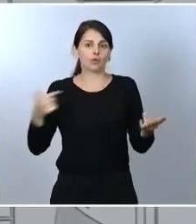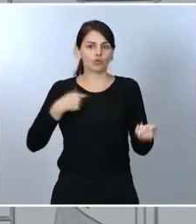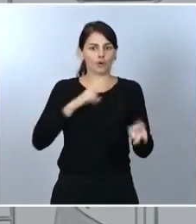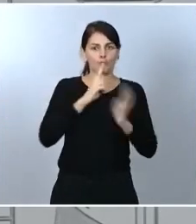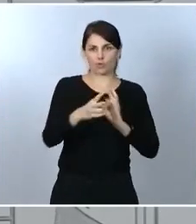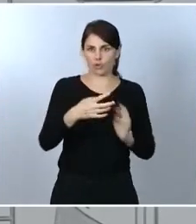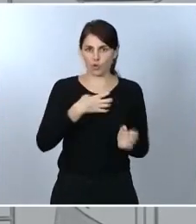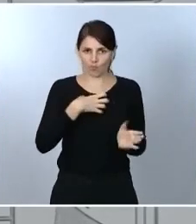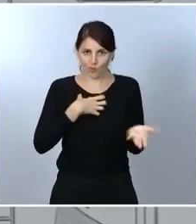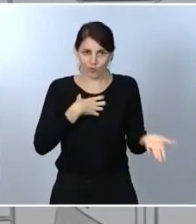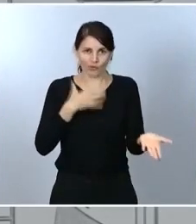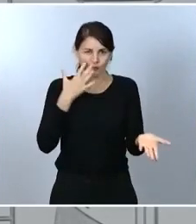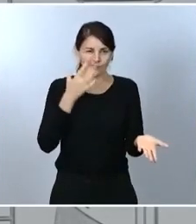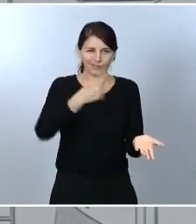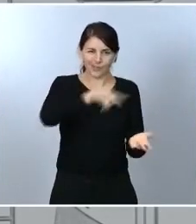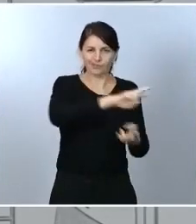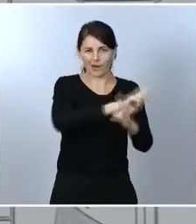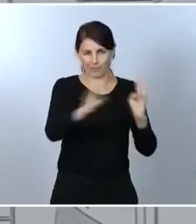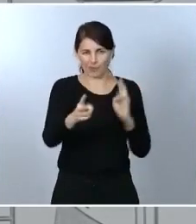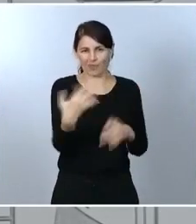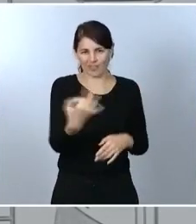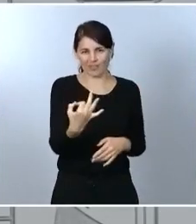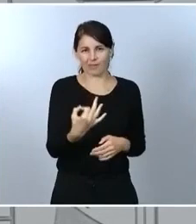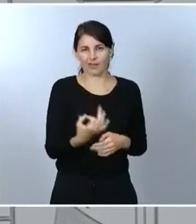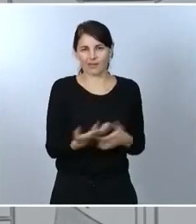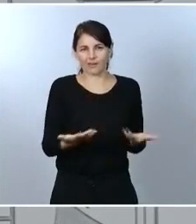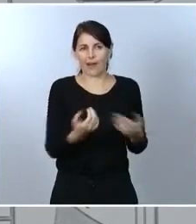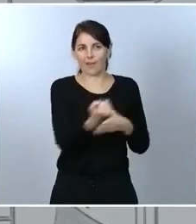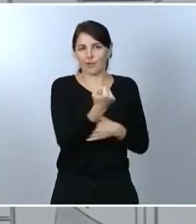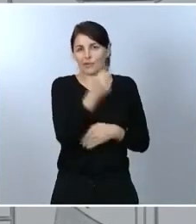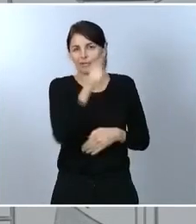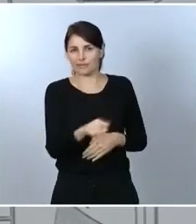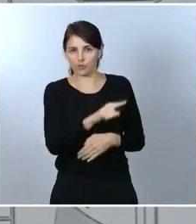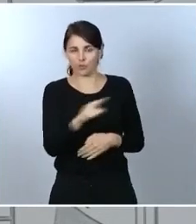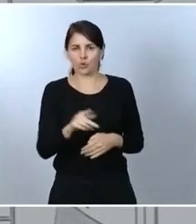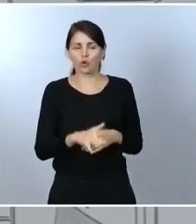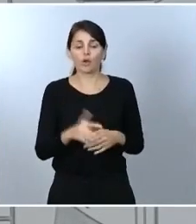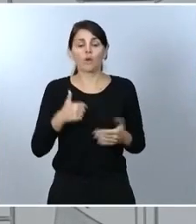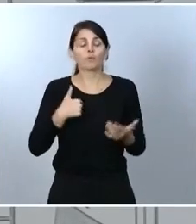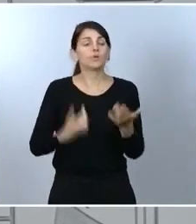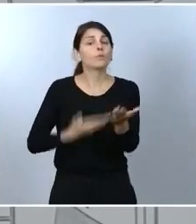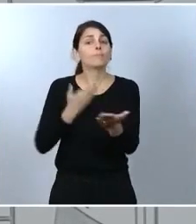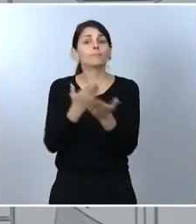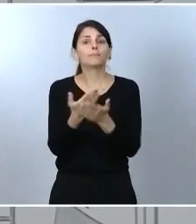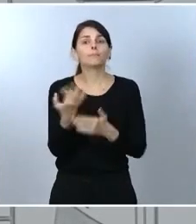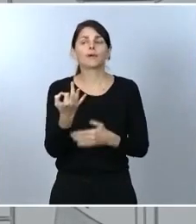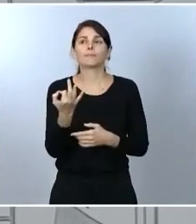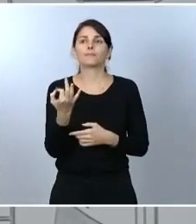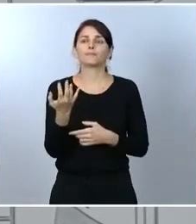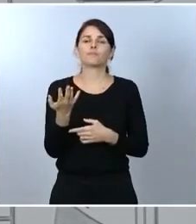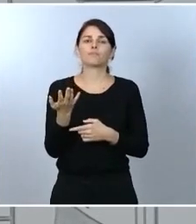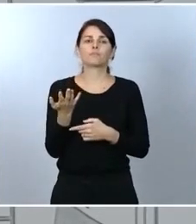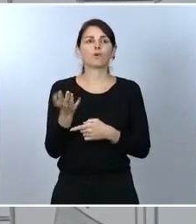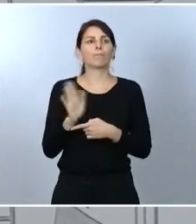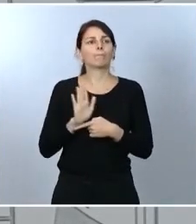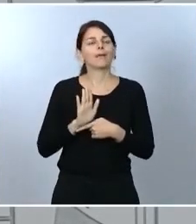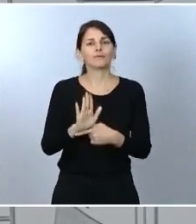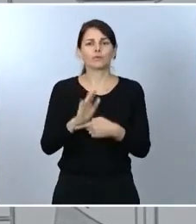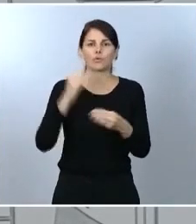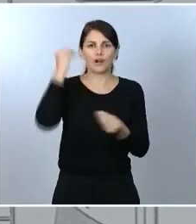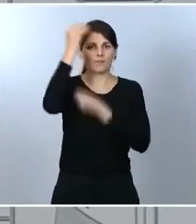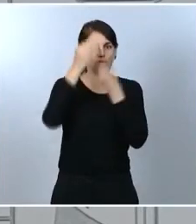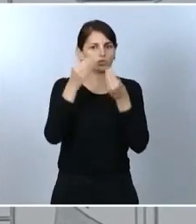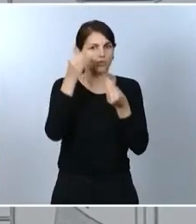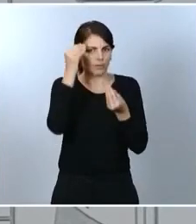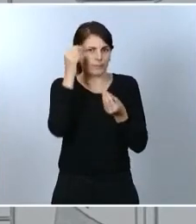responda a esta cuestión. Lo que sí que planteo es una reflexión que creo que todos los ciudadanos pueden compartir. Y es que la pandemia es una